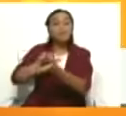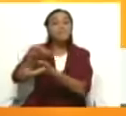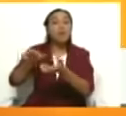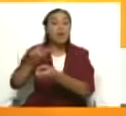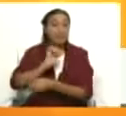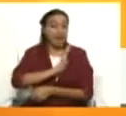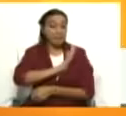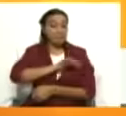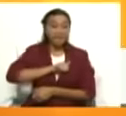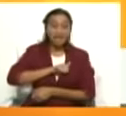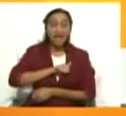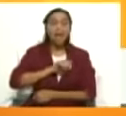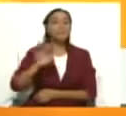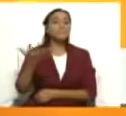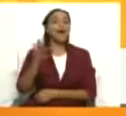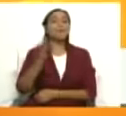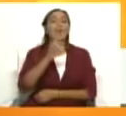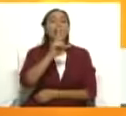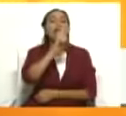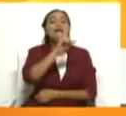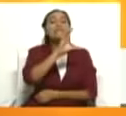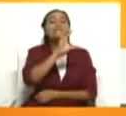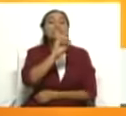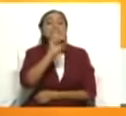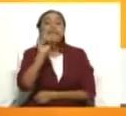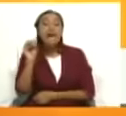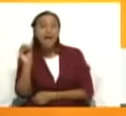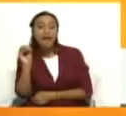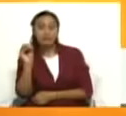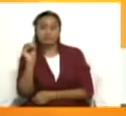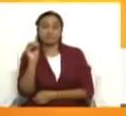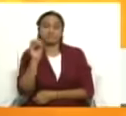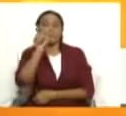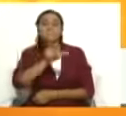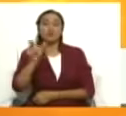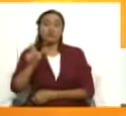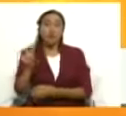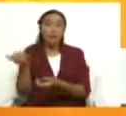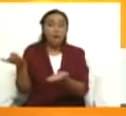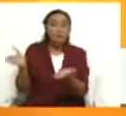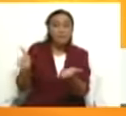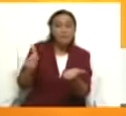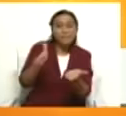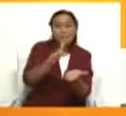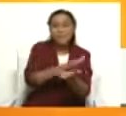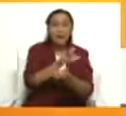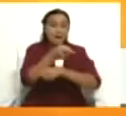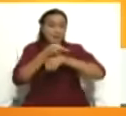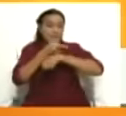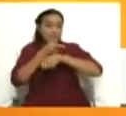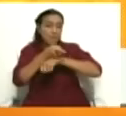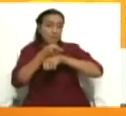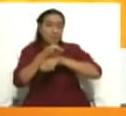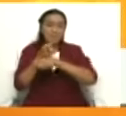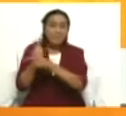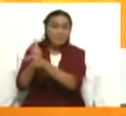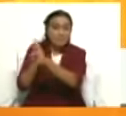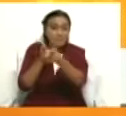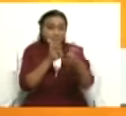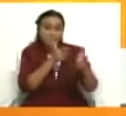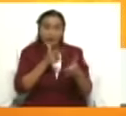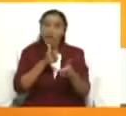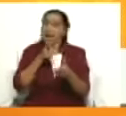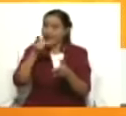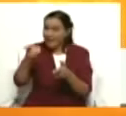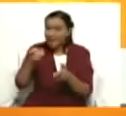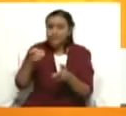asesinaron a 100 personas que fueron solamente en recurso de comida y allí fueron asesinadas. Eso es delito